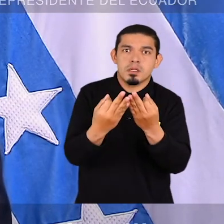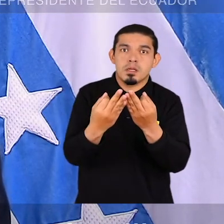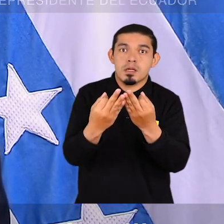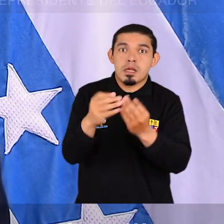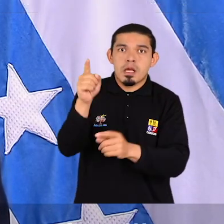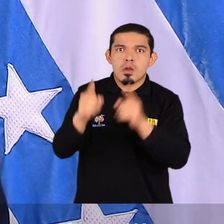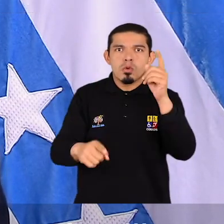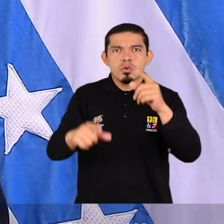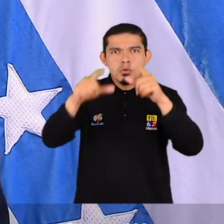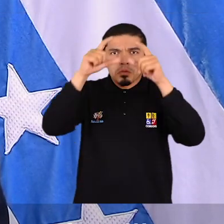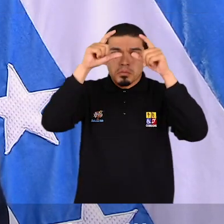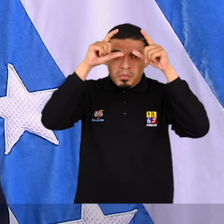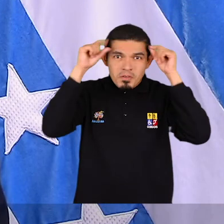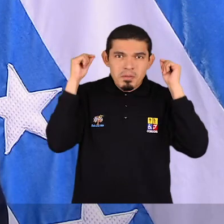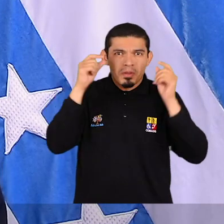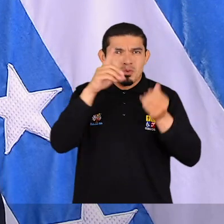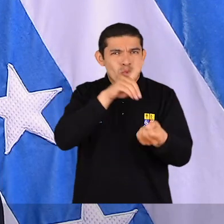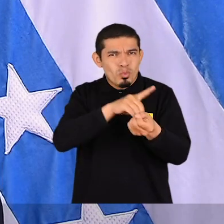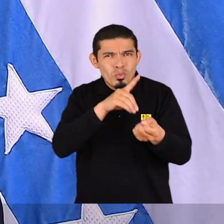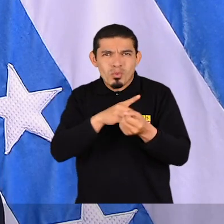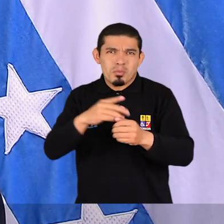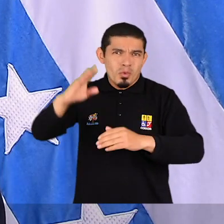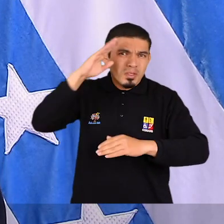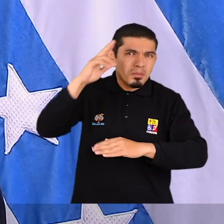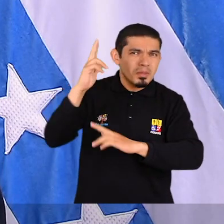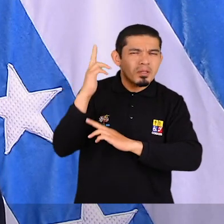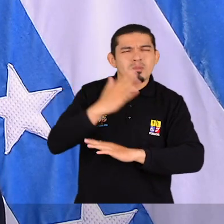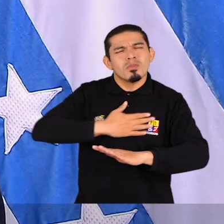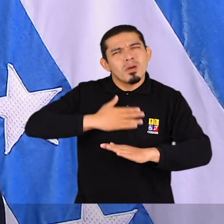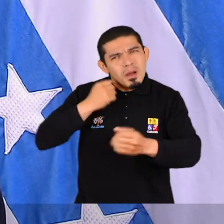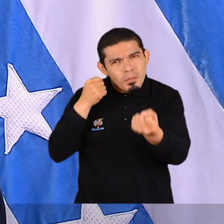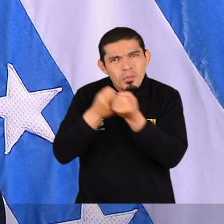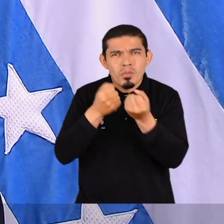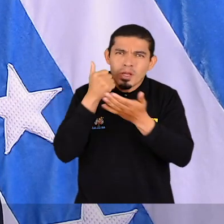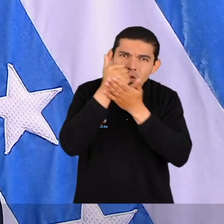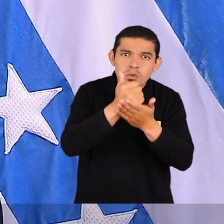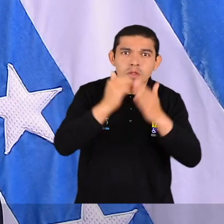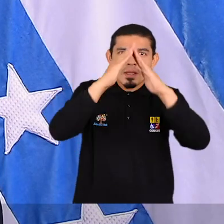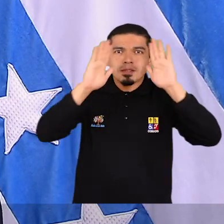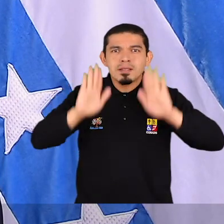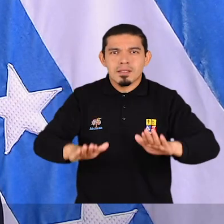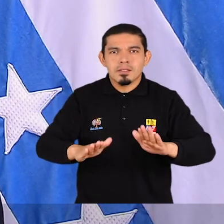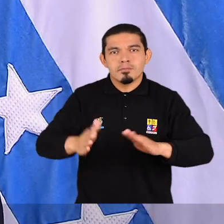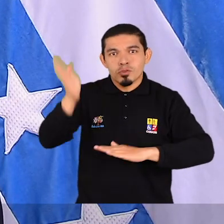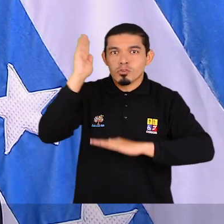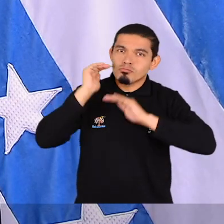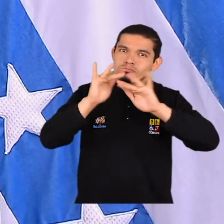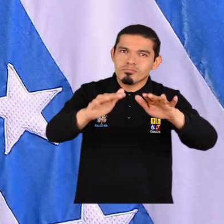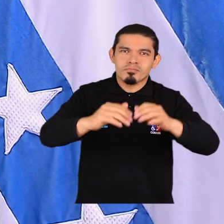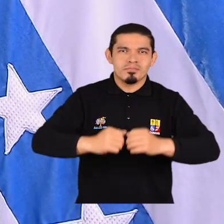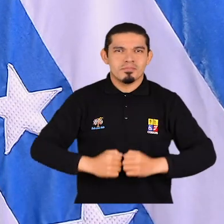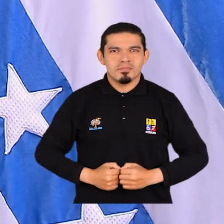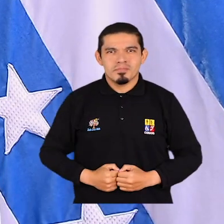y por quienes están en primera línea enfrentando esta enfermedad, quédate en casa. Que Dios los bendiga.